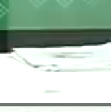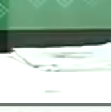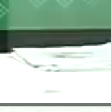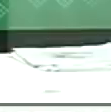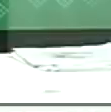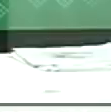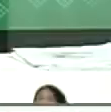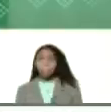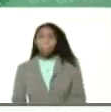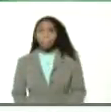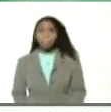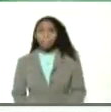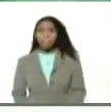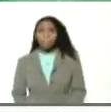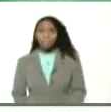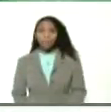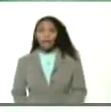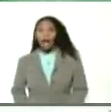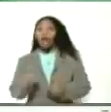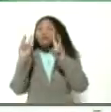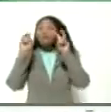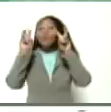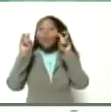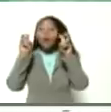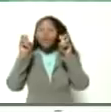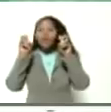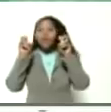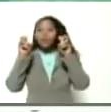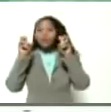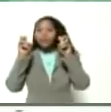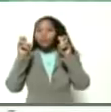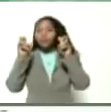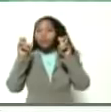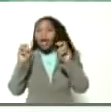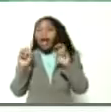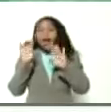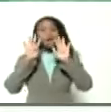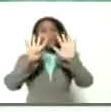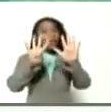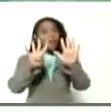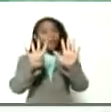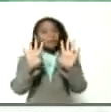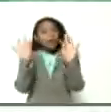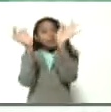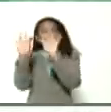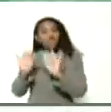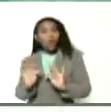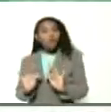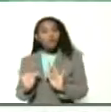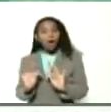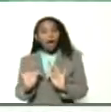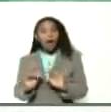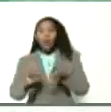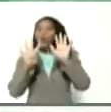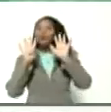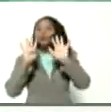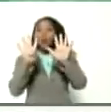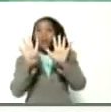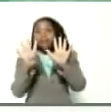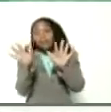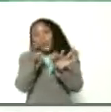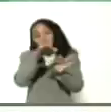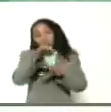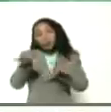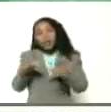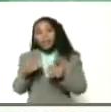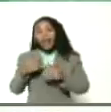misión agrovenezuela, a los nueve vértices, los nueve vértices